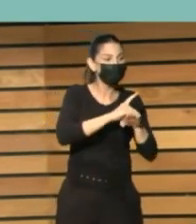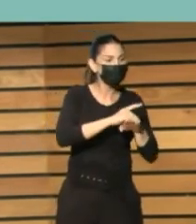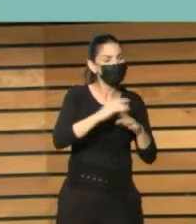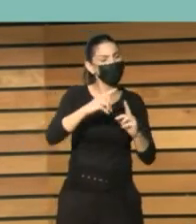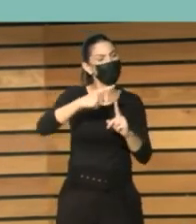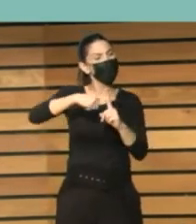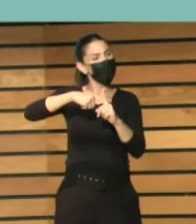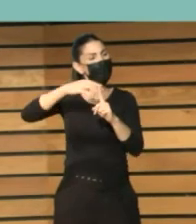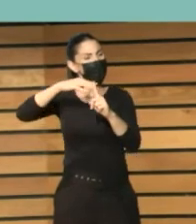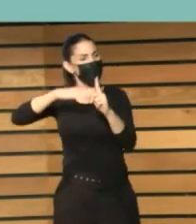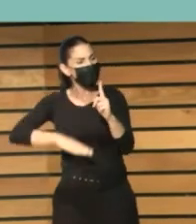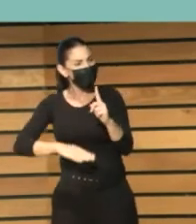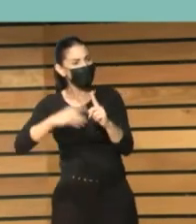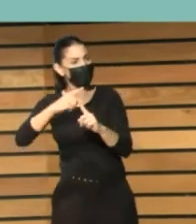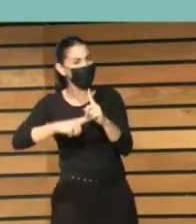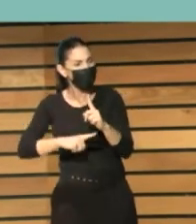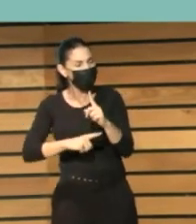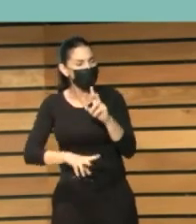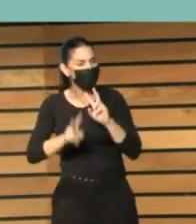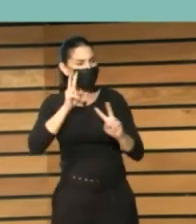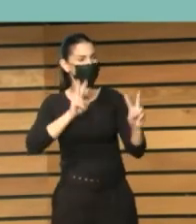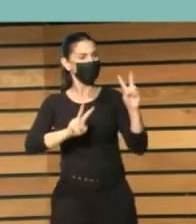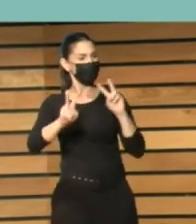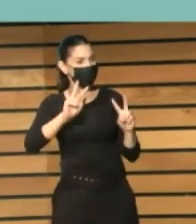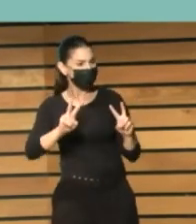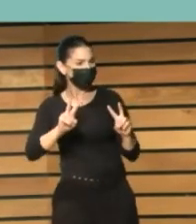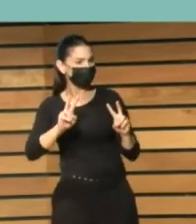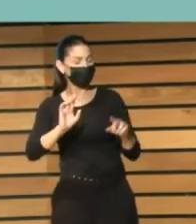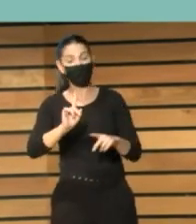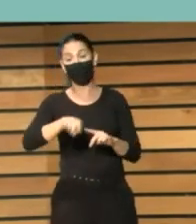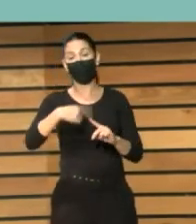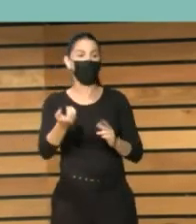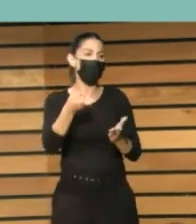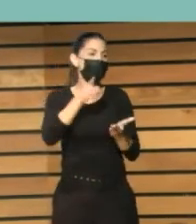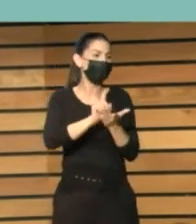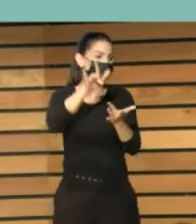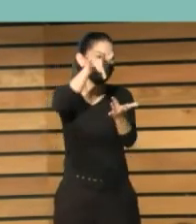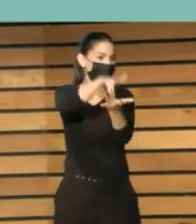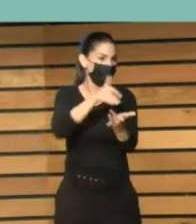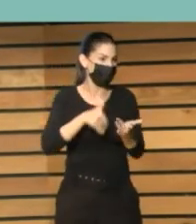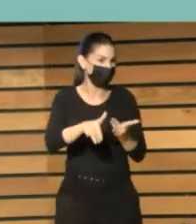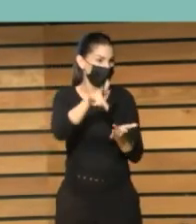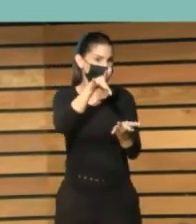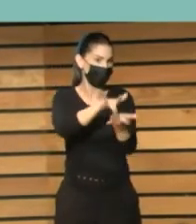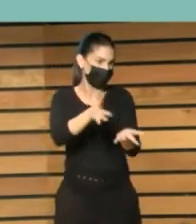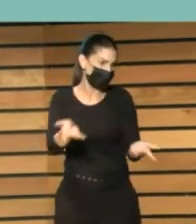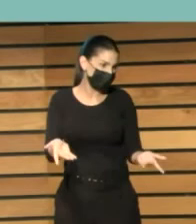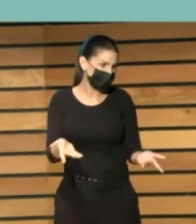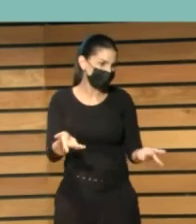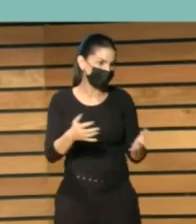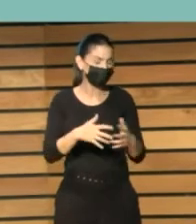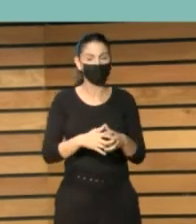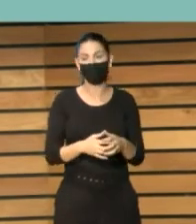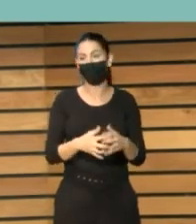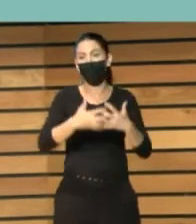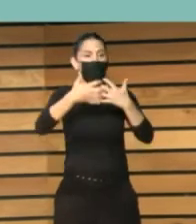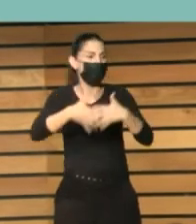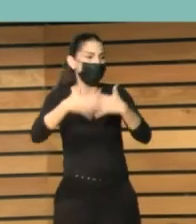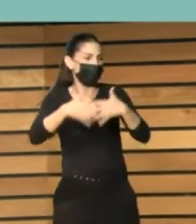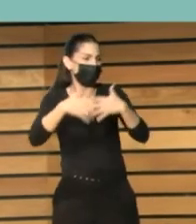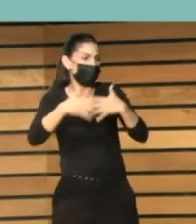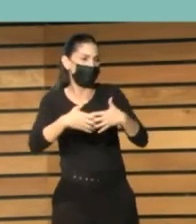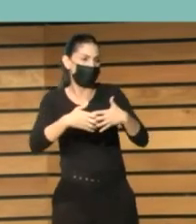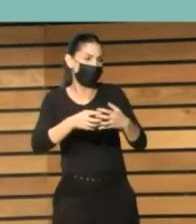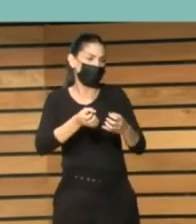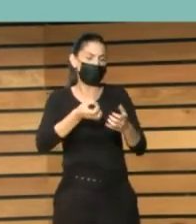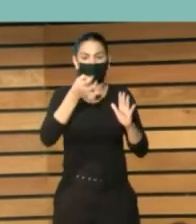algunas colecciones que han tenido que volverse a digitalizar más adelante o se ha utilizado un dispositivo inadecuado, no se ha gestionado adecuadamente el